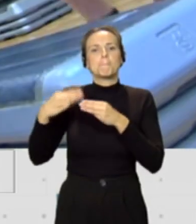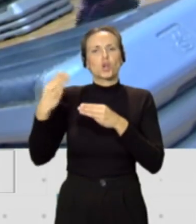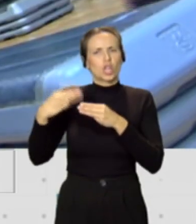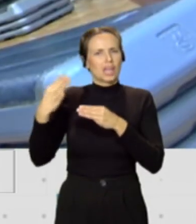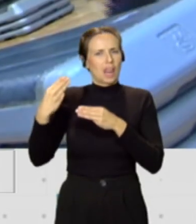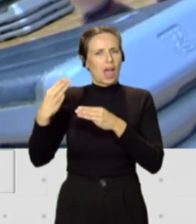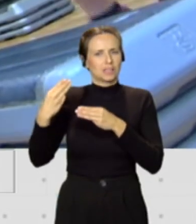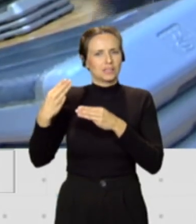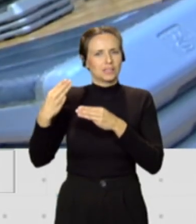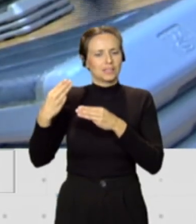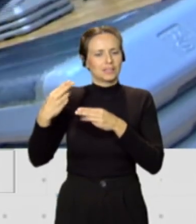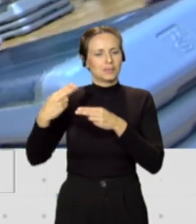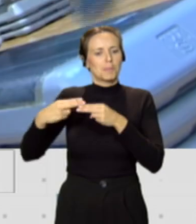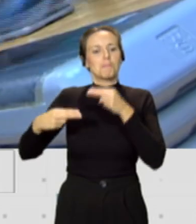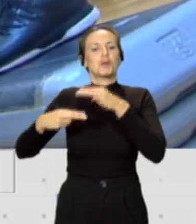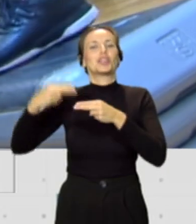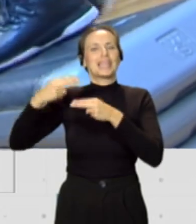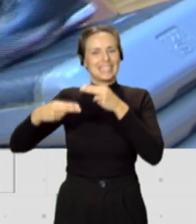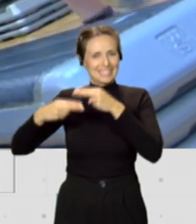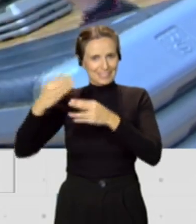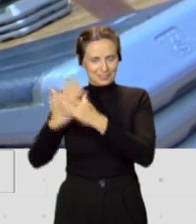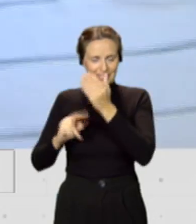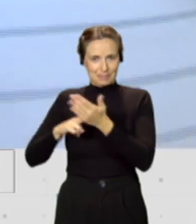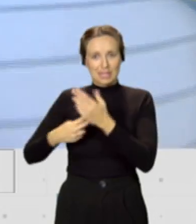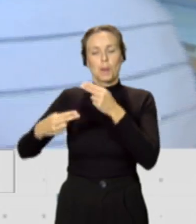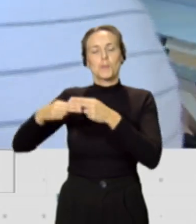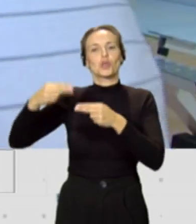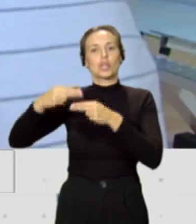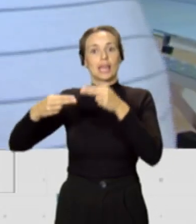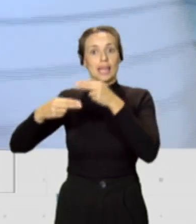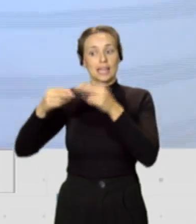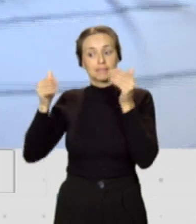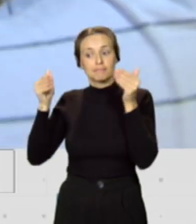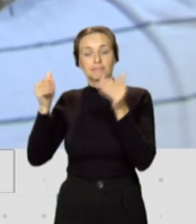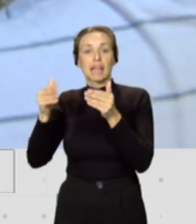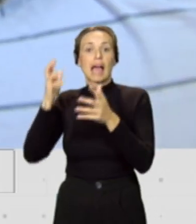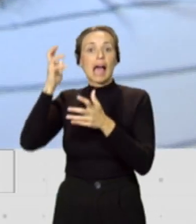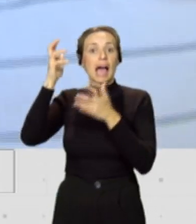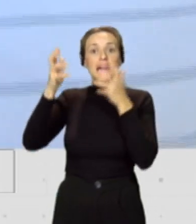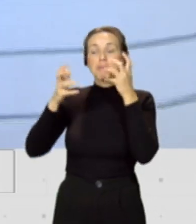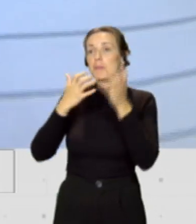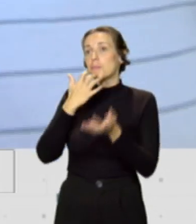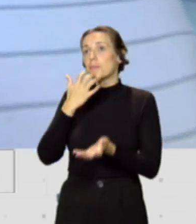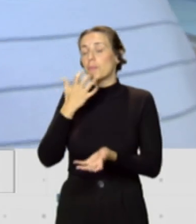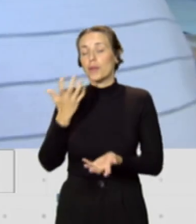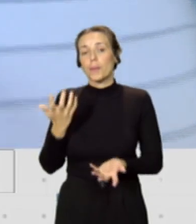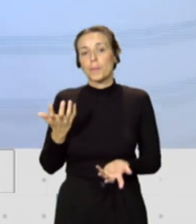centrarnos más en las proteínas de origen siempre que sean animales, pues a base de